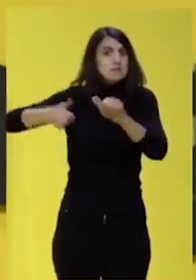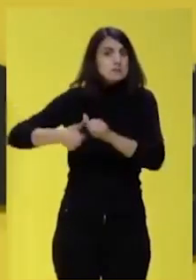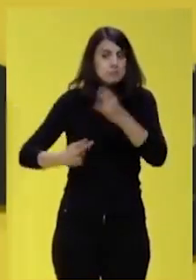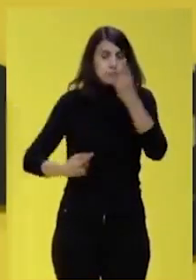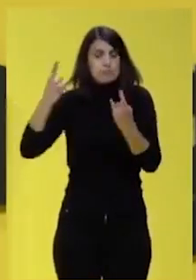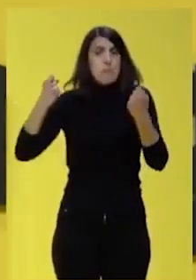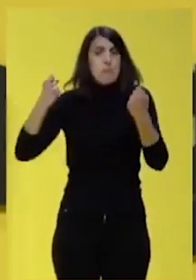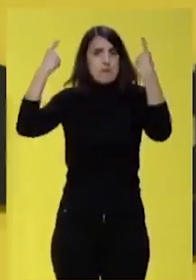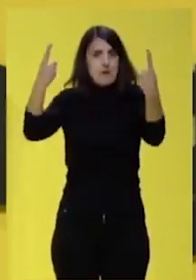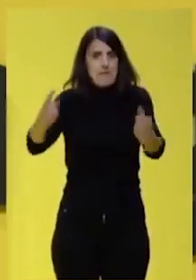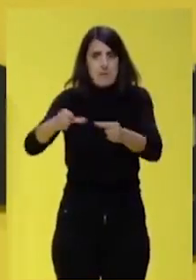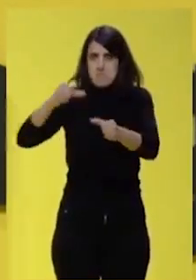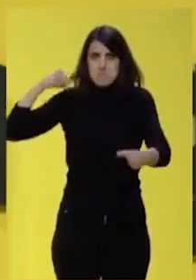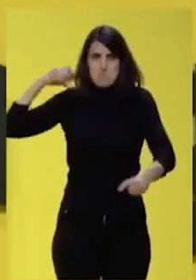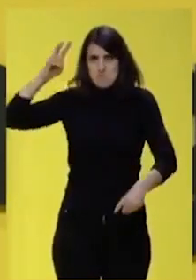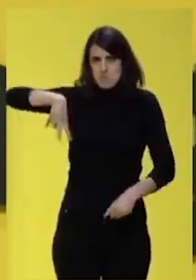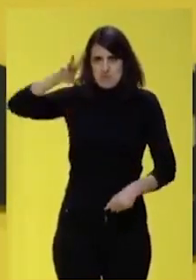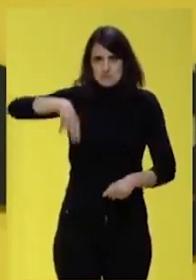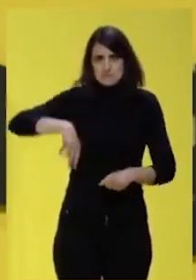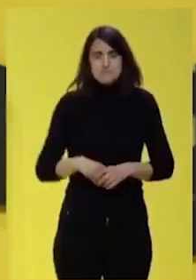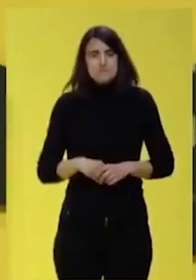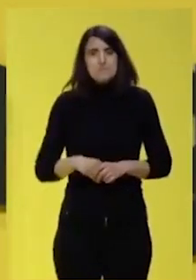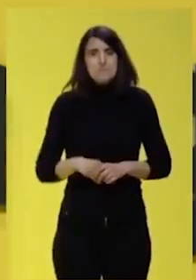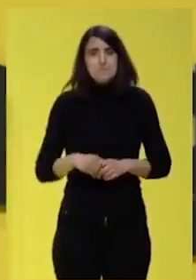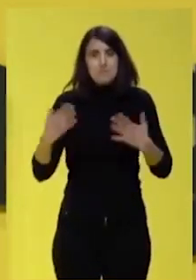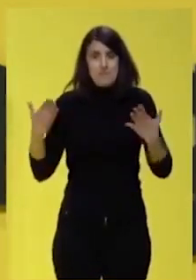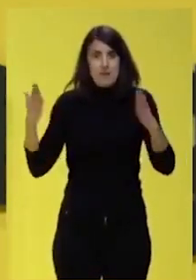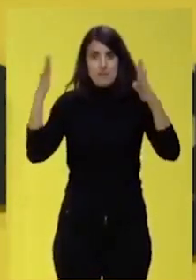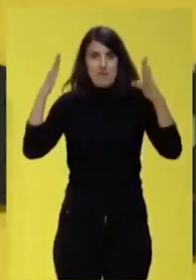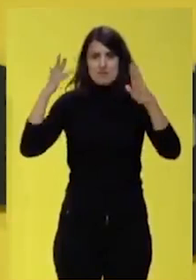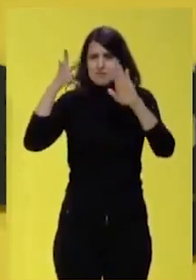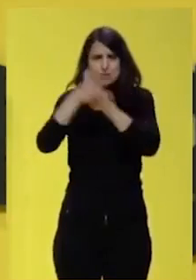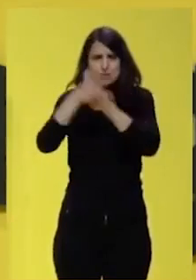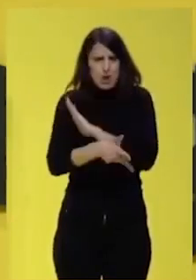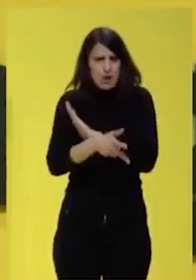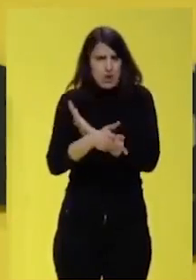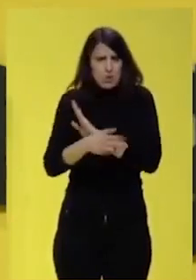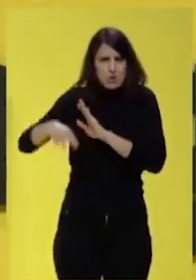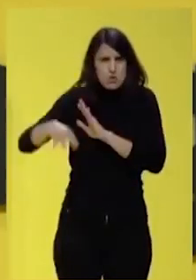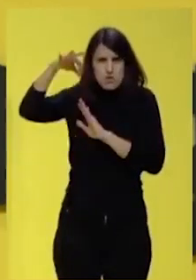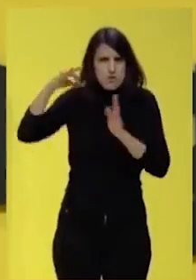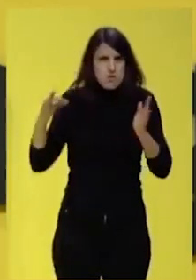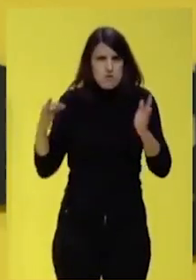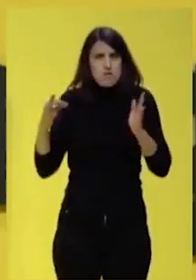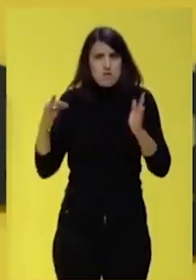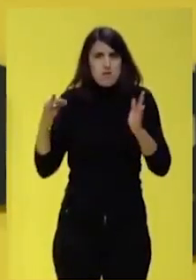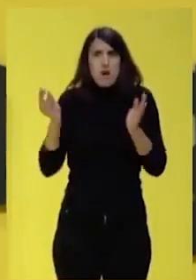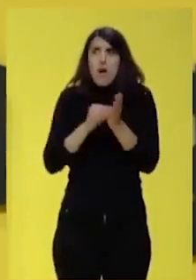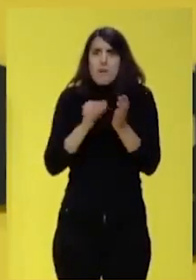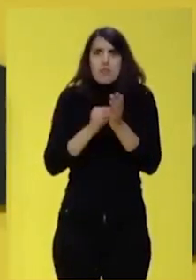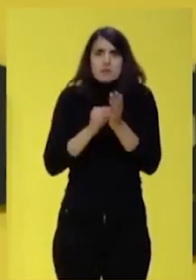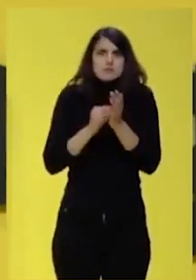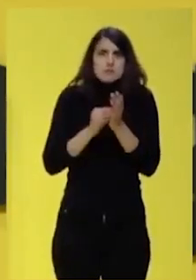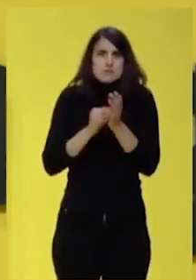y ahora están ocurriendo. Vivimos un momento histórico en el que hay veces que tenemos la